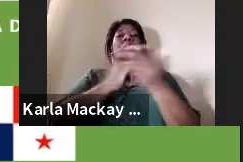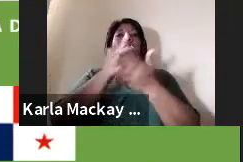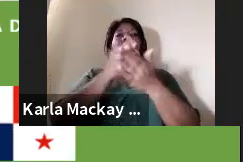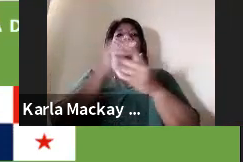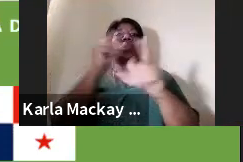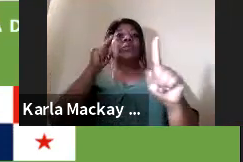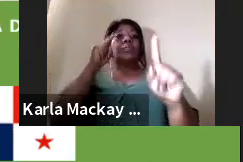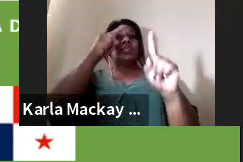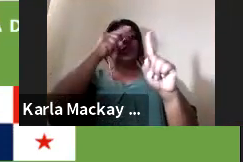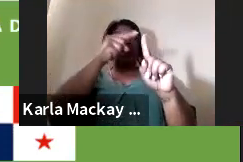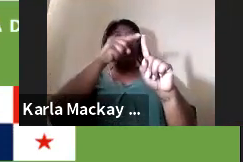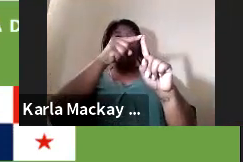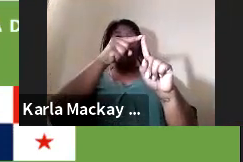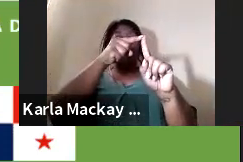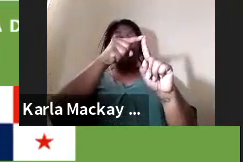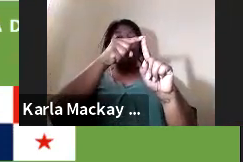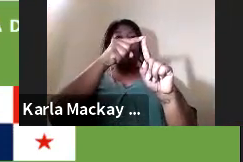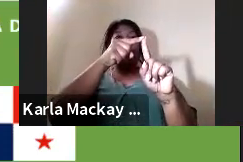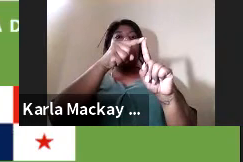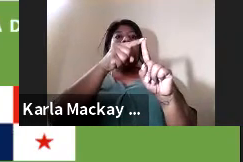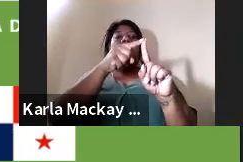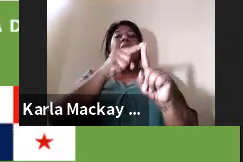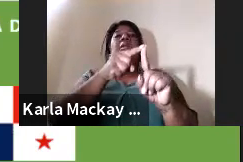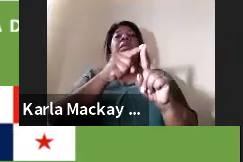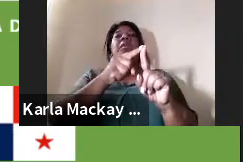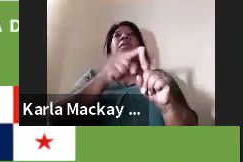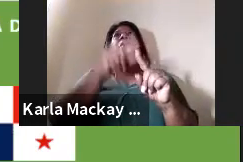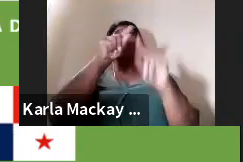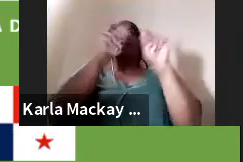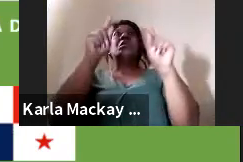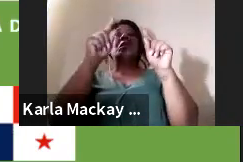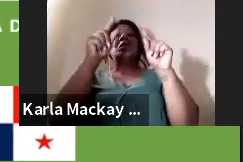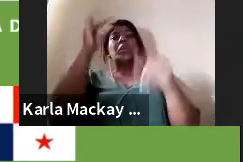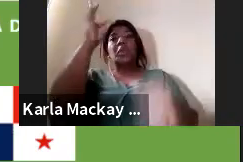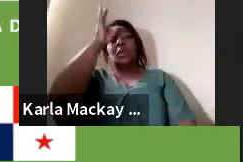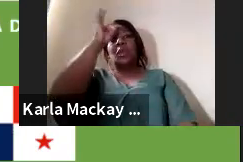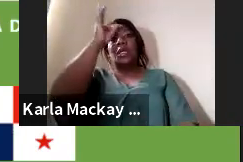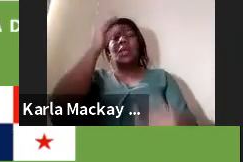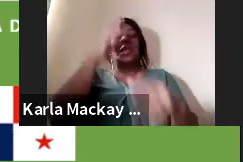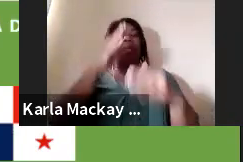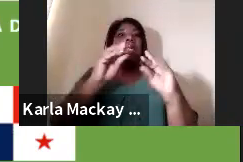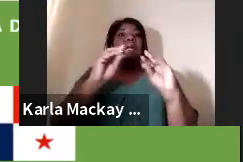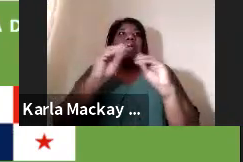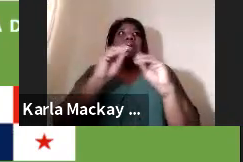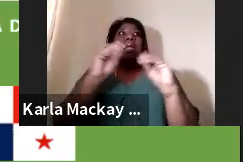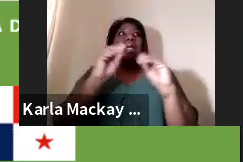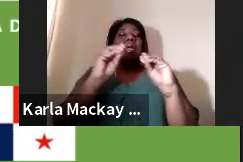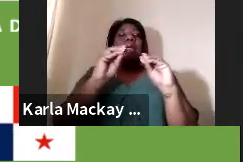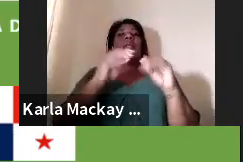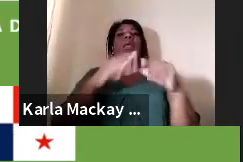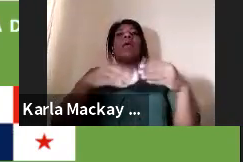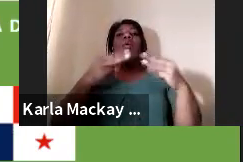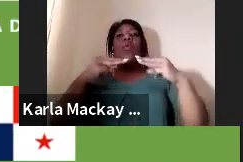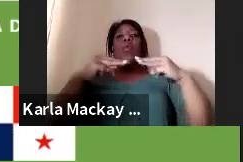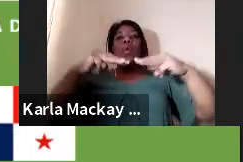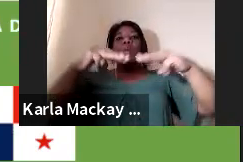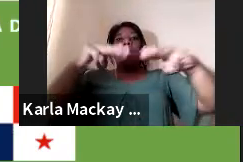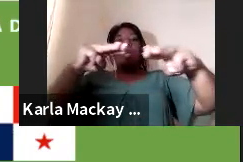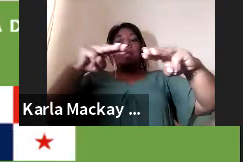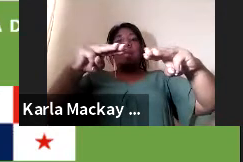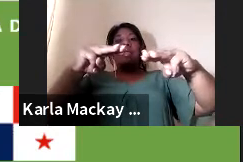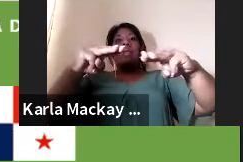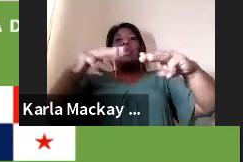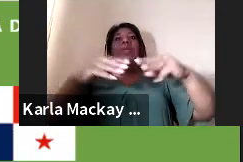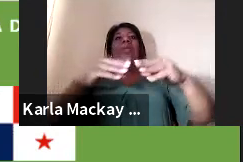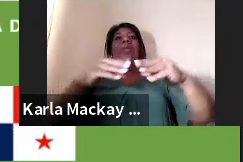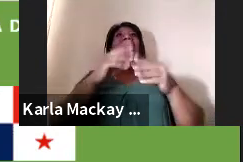estructura de un índice preliminar para un marco teórico en un proyecto, un marco metodológico, algunos aspectos básicos,